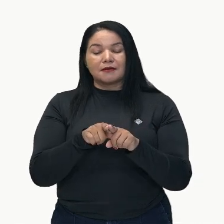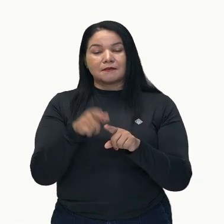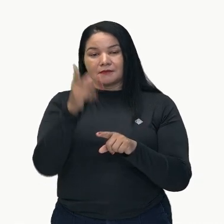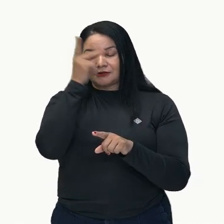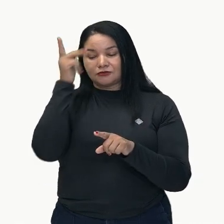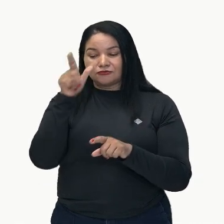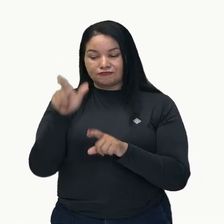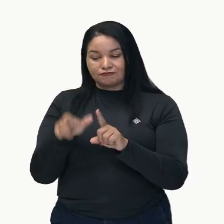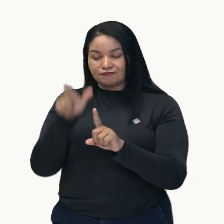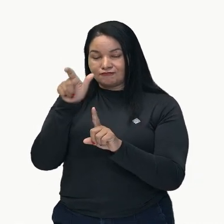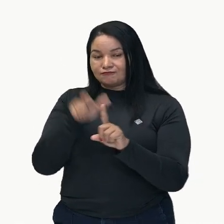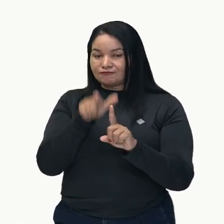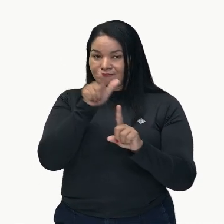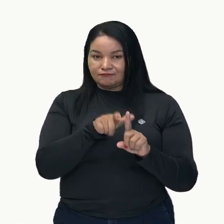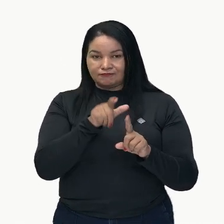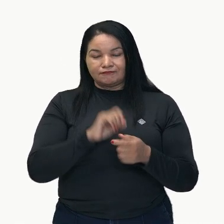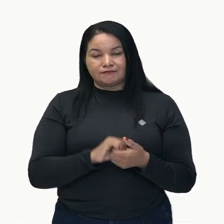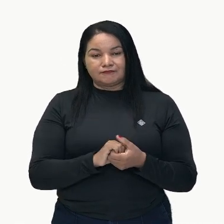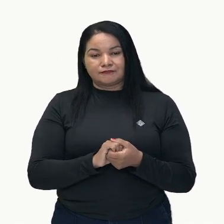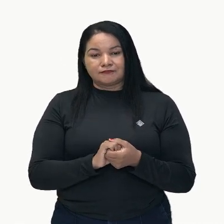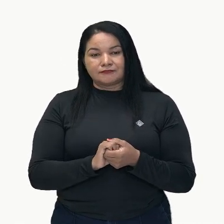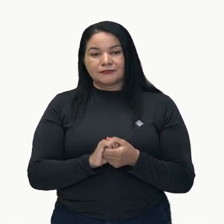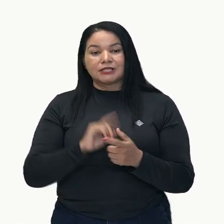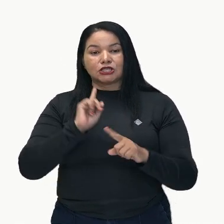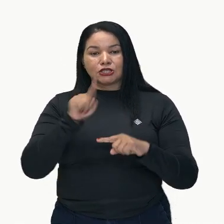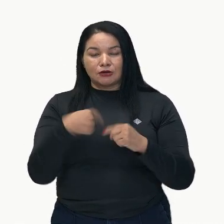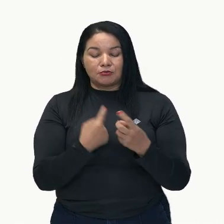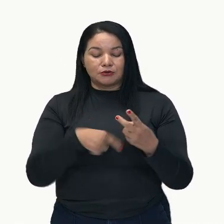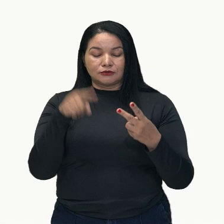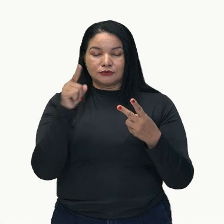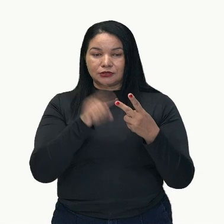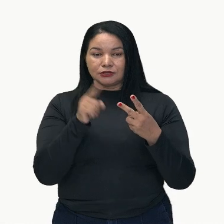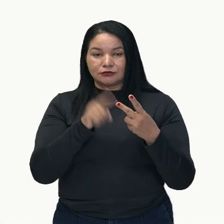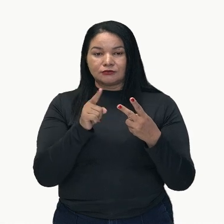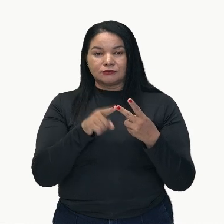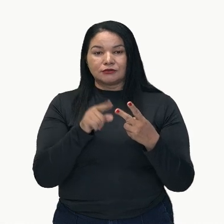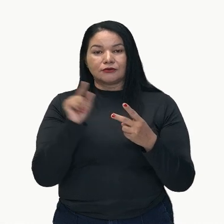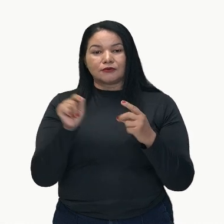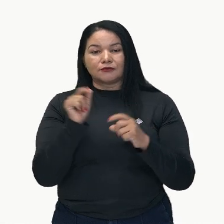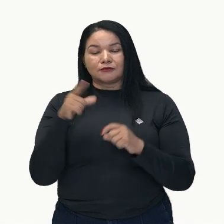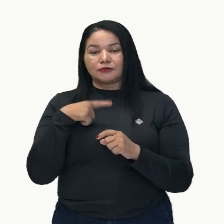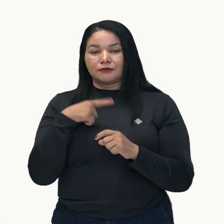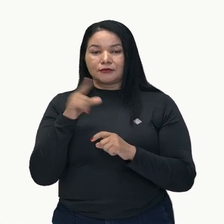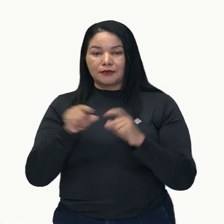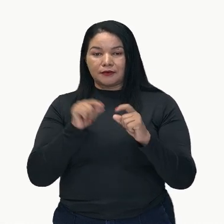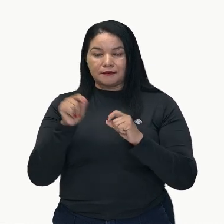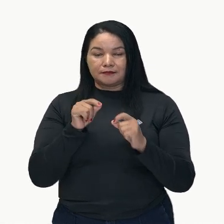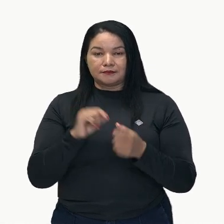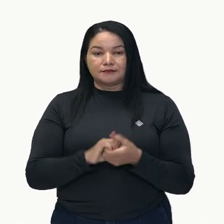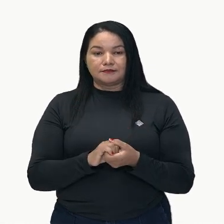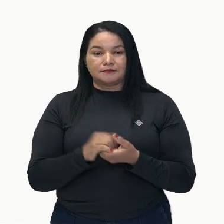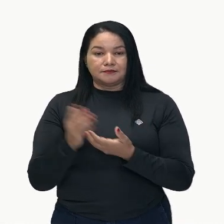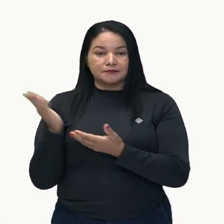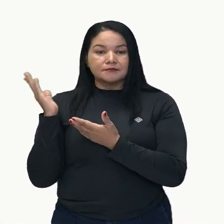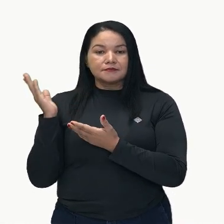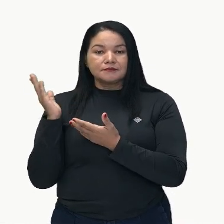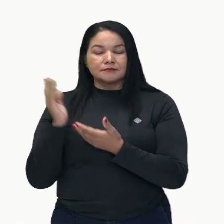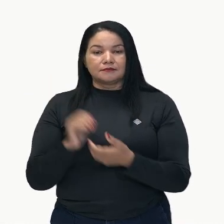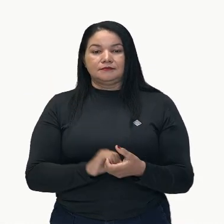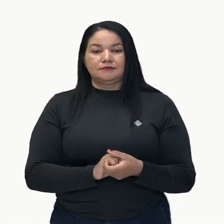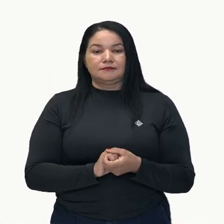de la historia. Después, la segunda parte de un texto narrativo es el